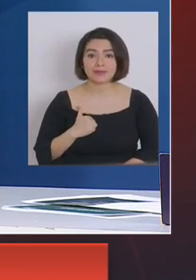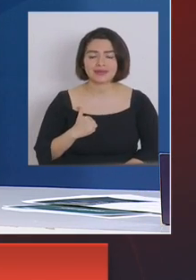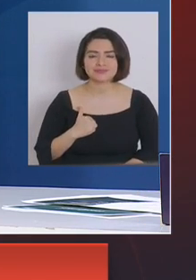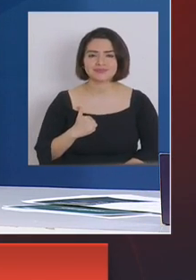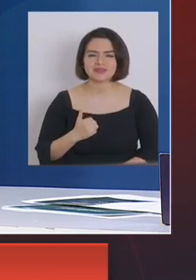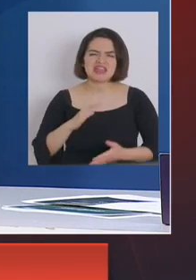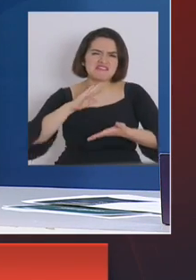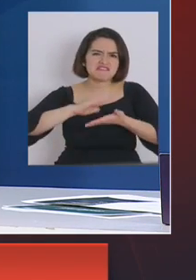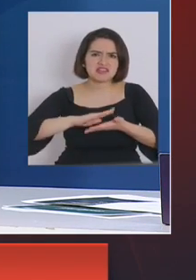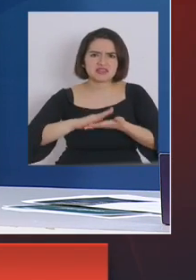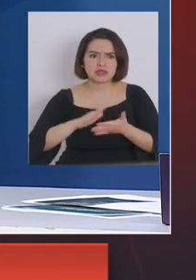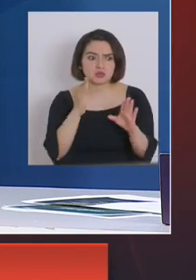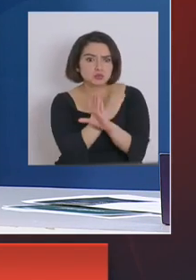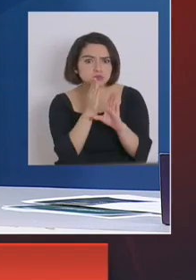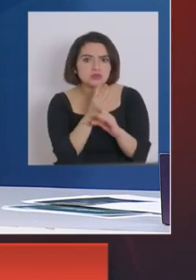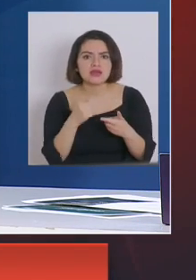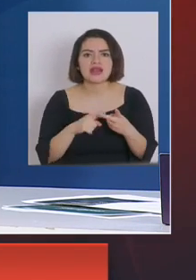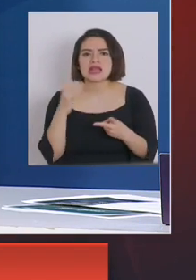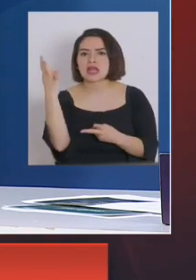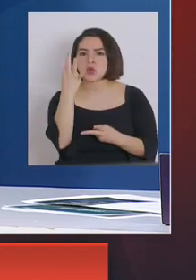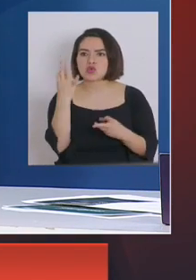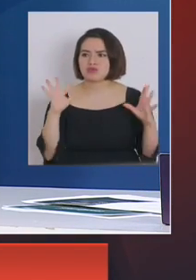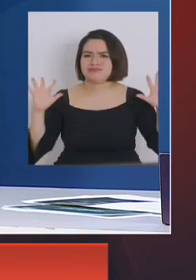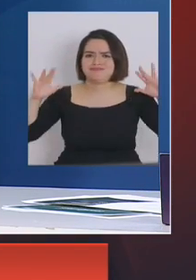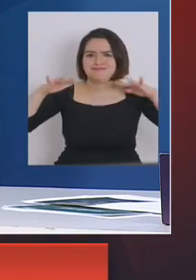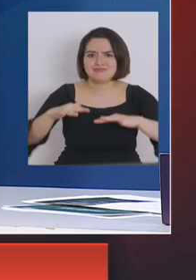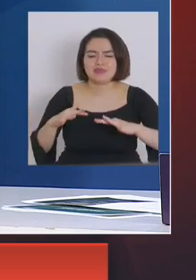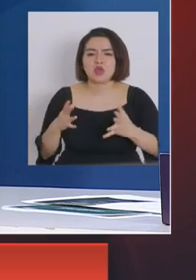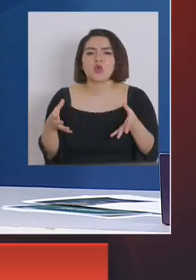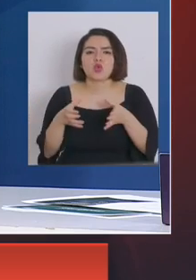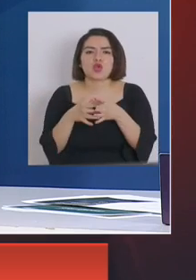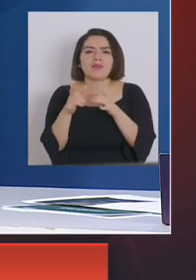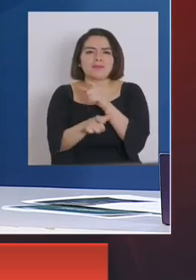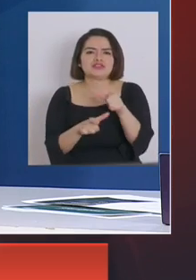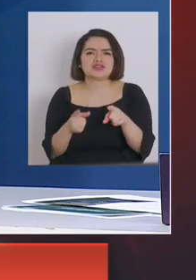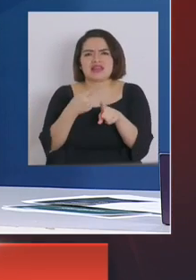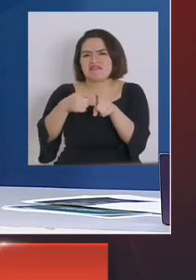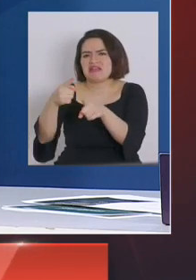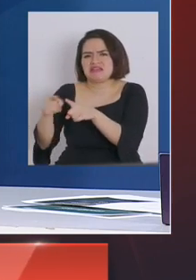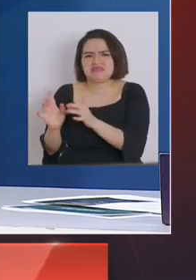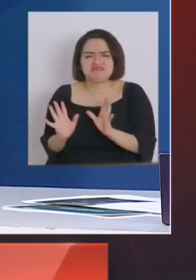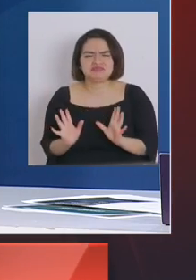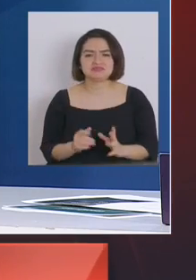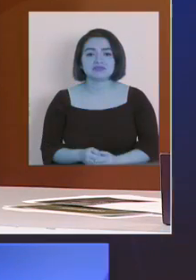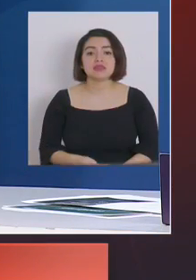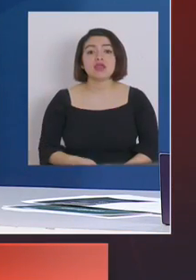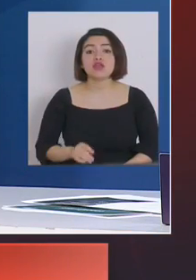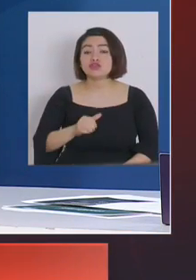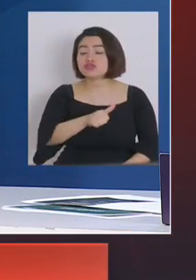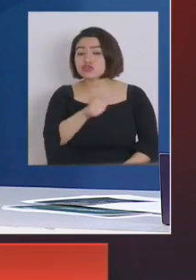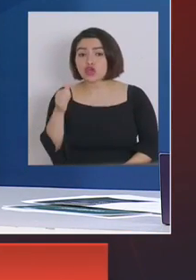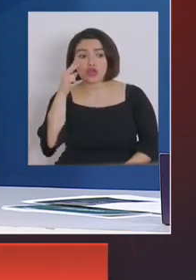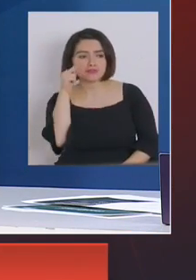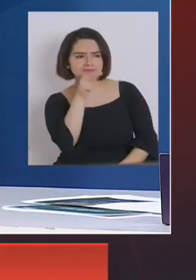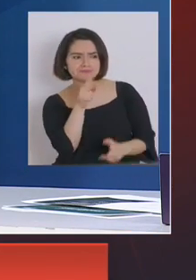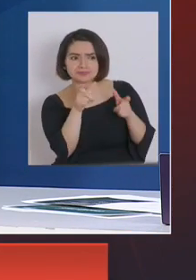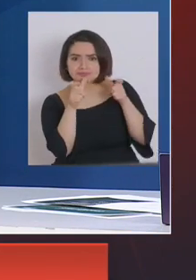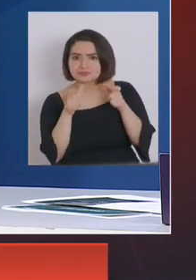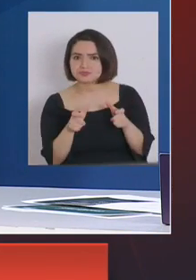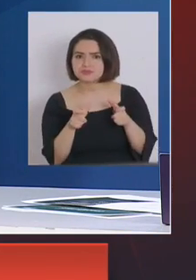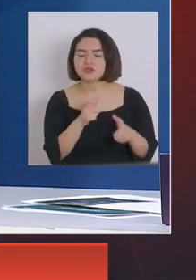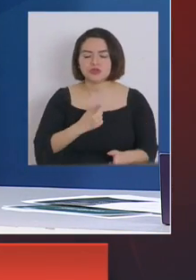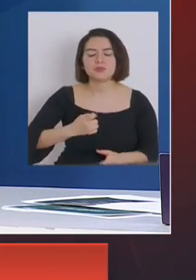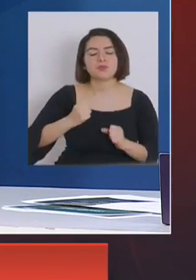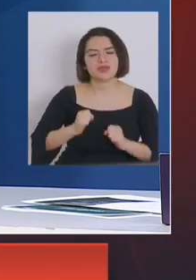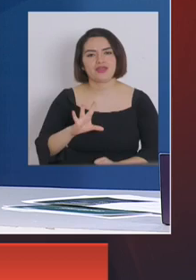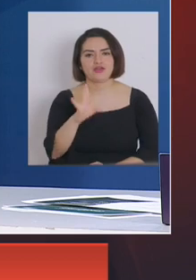ya una fiesta clandestina, una reunión social o un grupo de personas en distintas partes, porque en la medida que todos fiscalicemos, obviamente, vamos